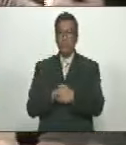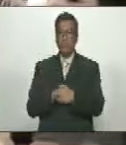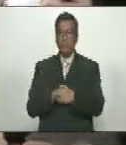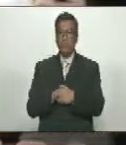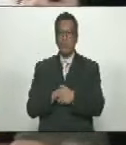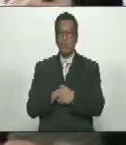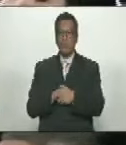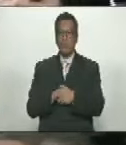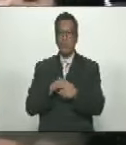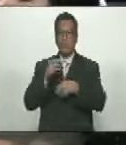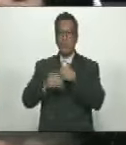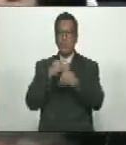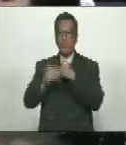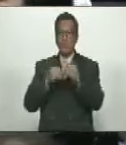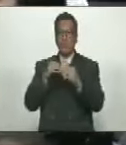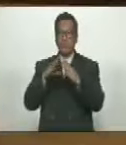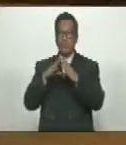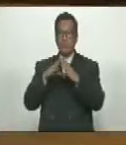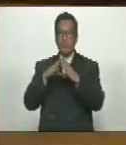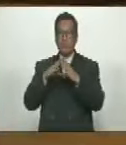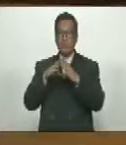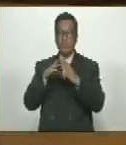hicieron exactamente lo contrario